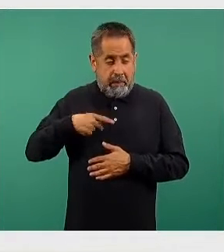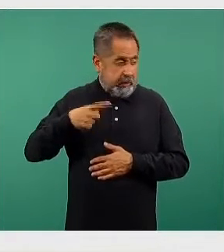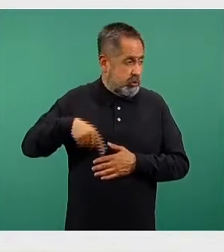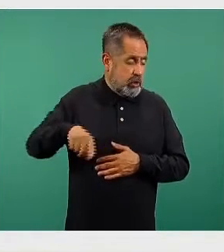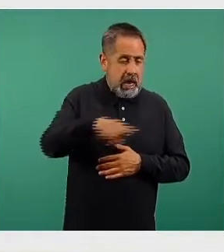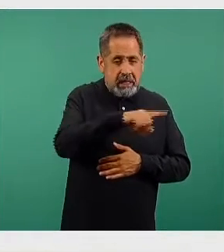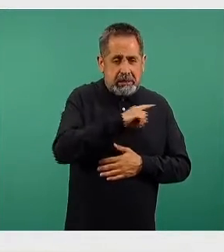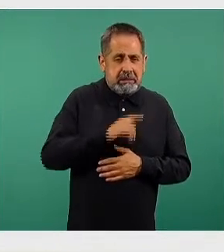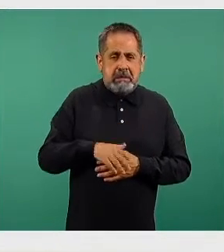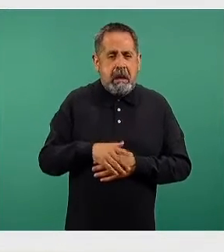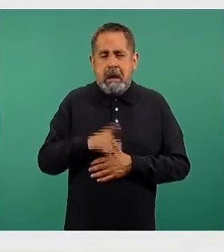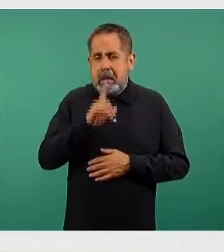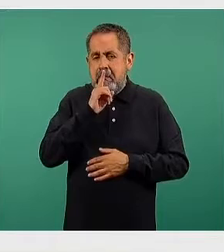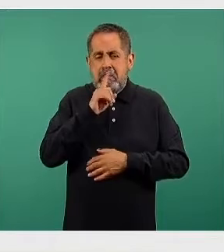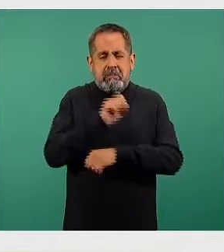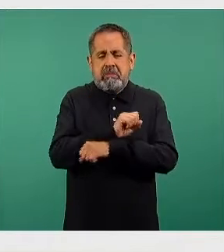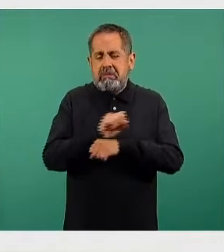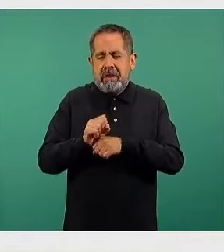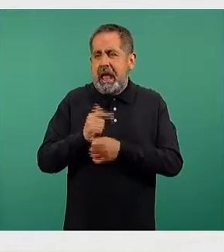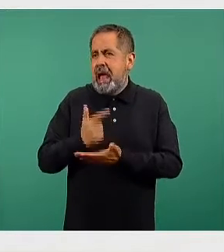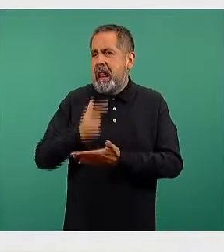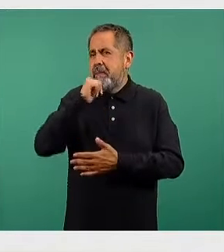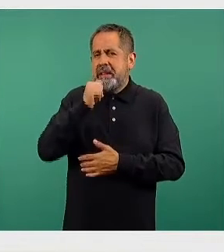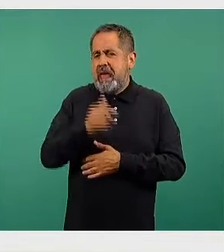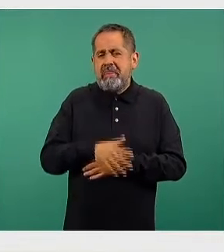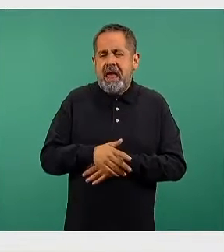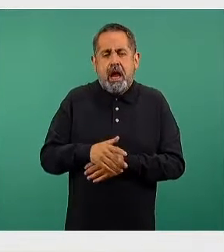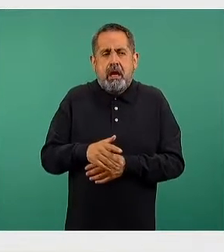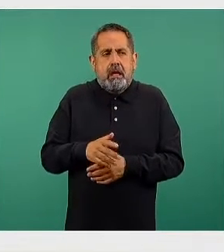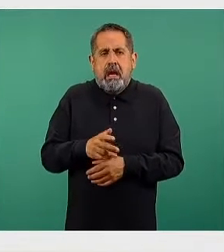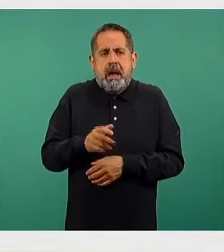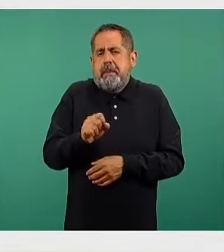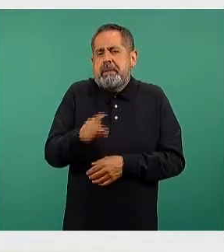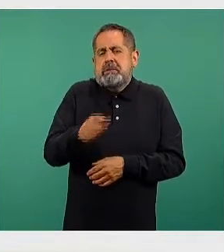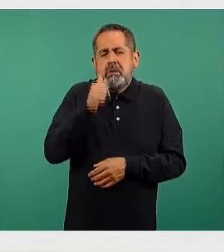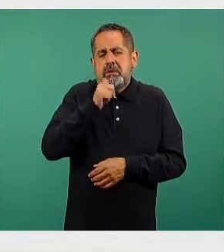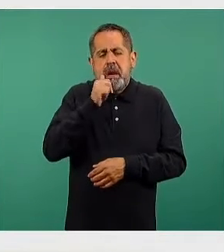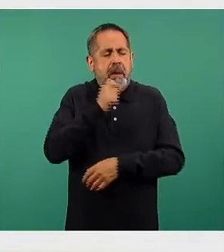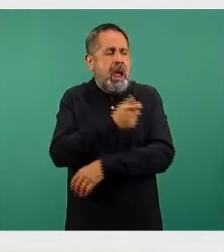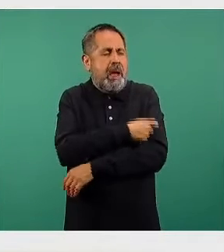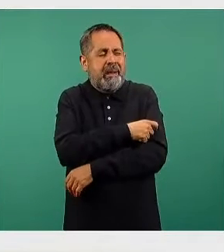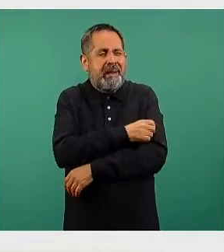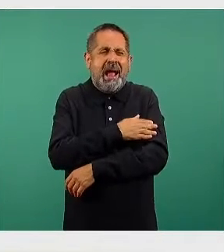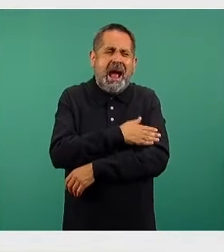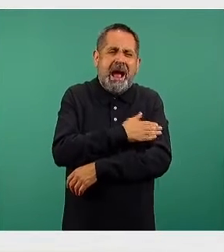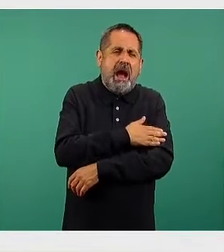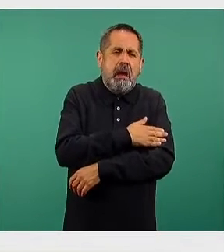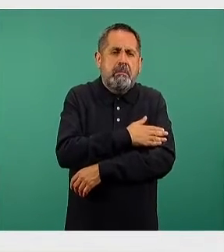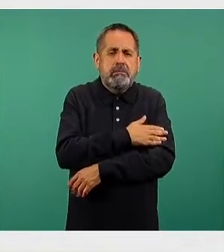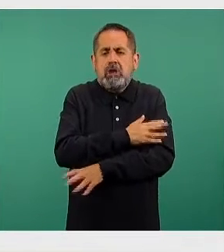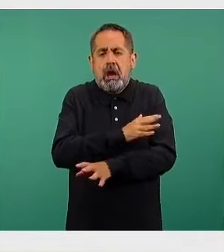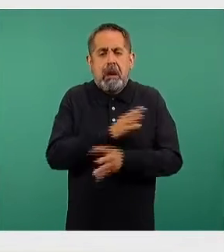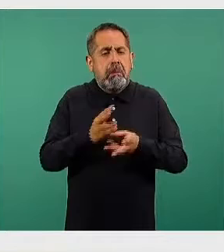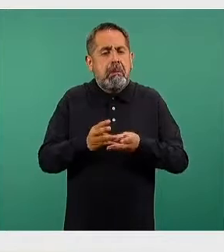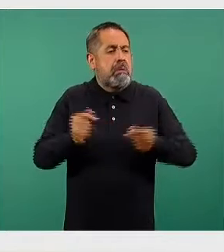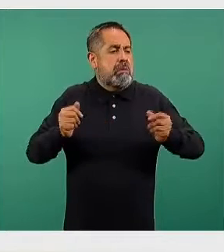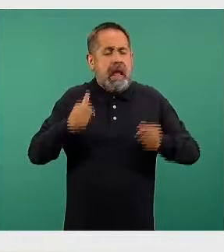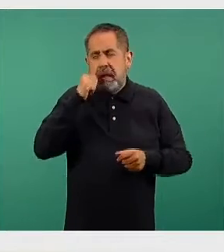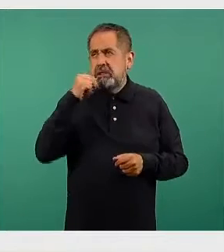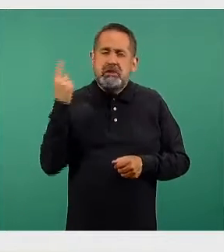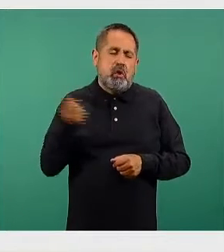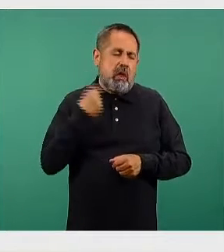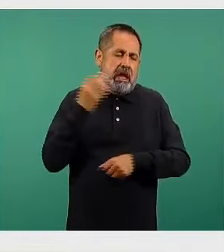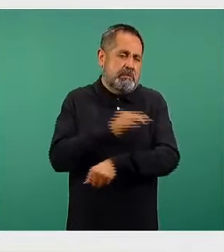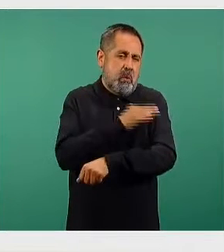estos eventos son de tipo no grave, es decir, son las reacciones locales o temporales que son normales para cualquier tipo de vacuna que se